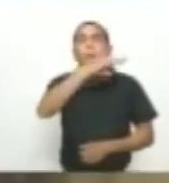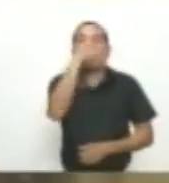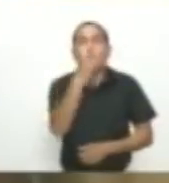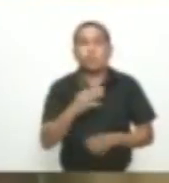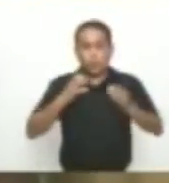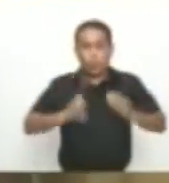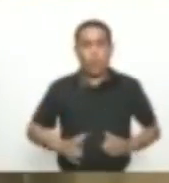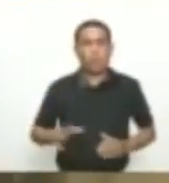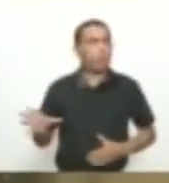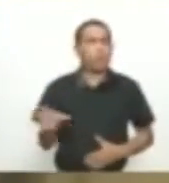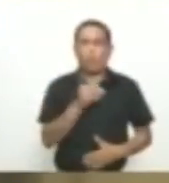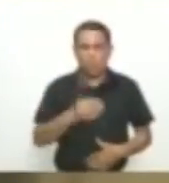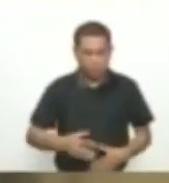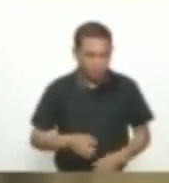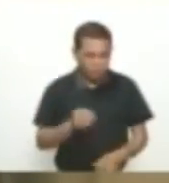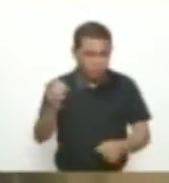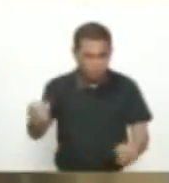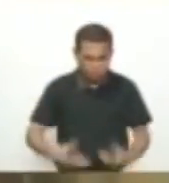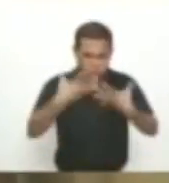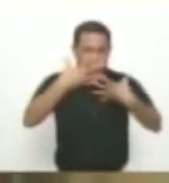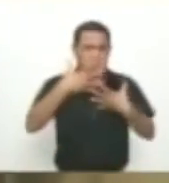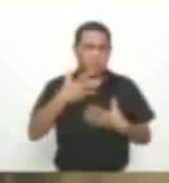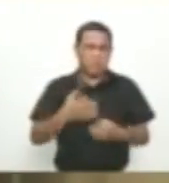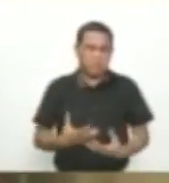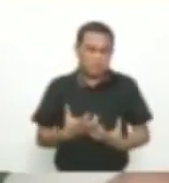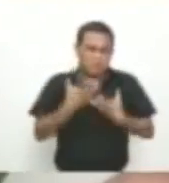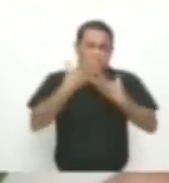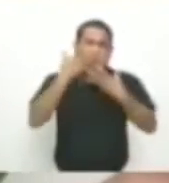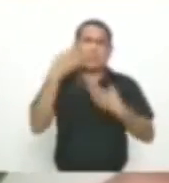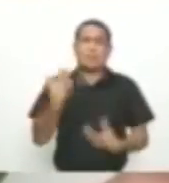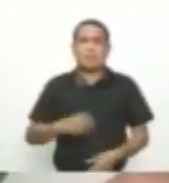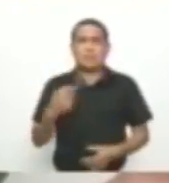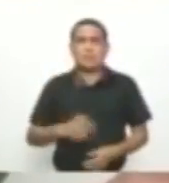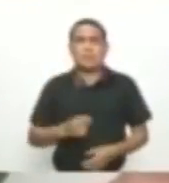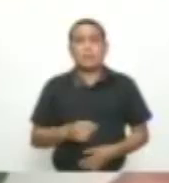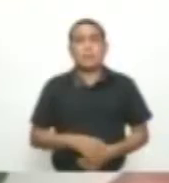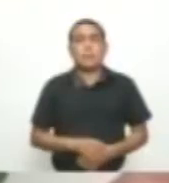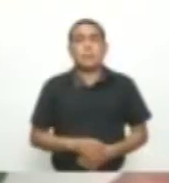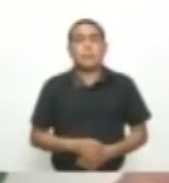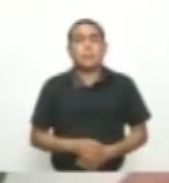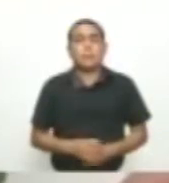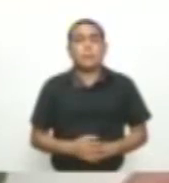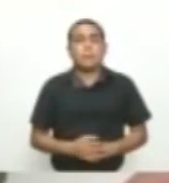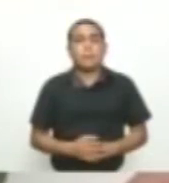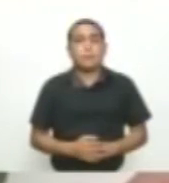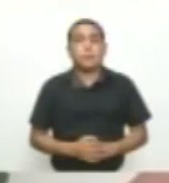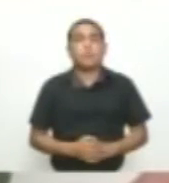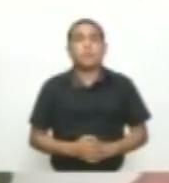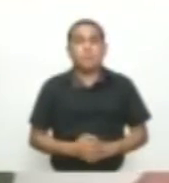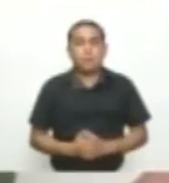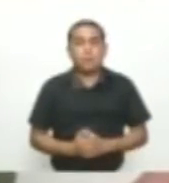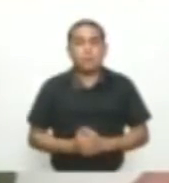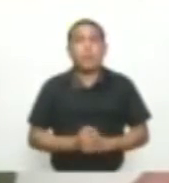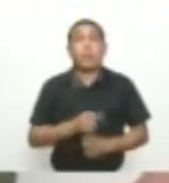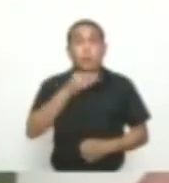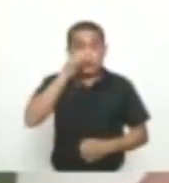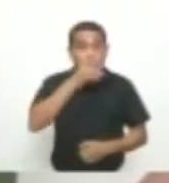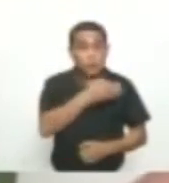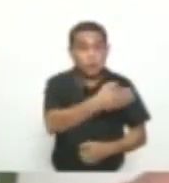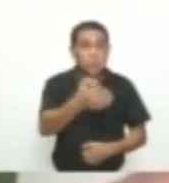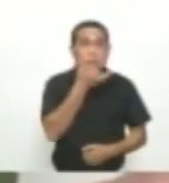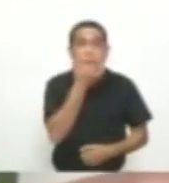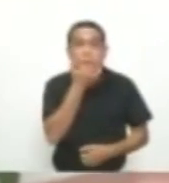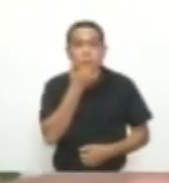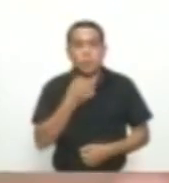Junto con su padre Y su hermano Prendían la brasa Para un asado Cuando fueron a realizar Pues a encender